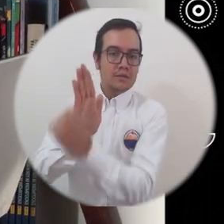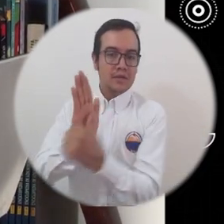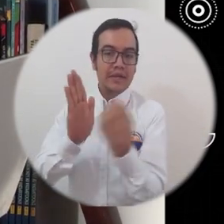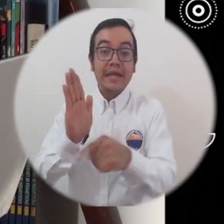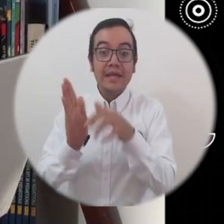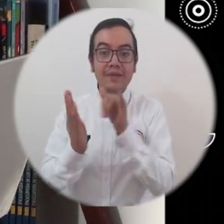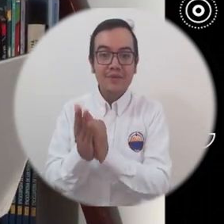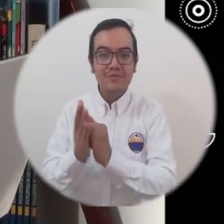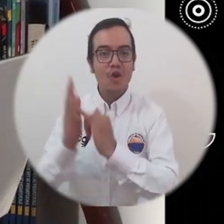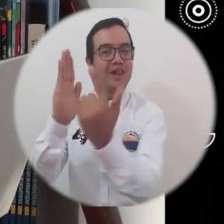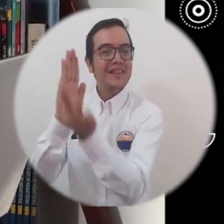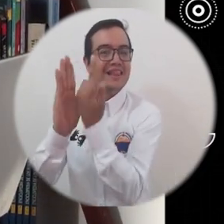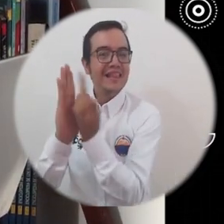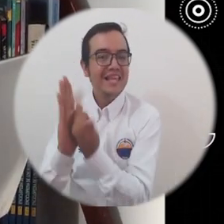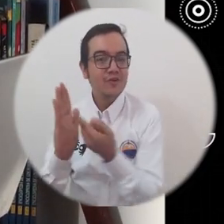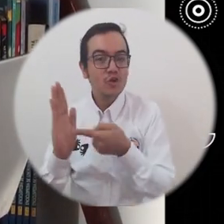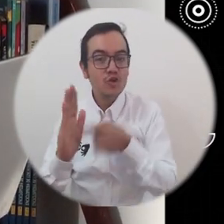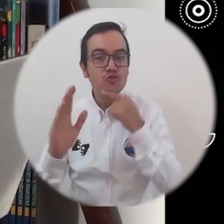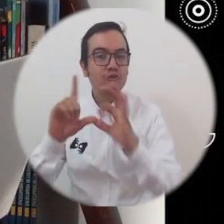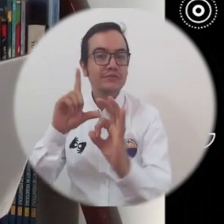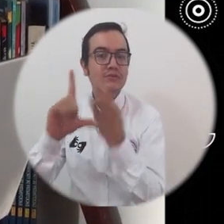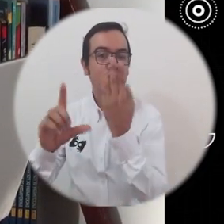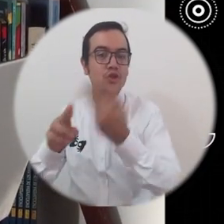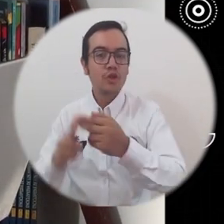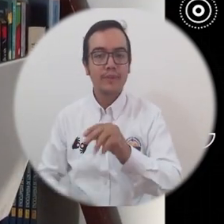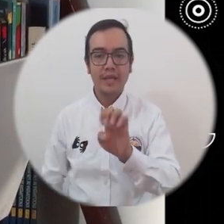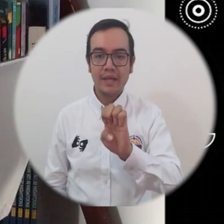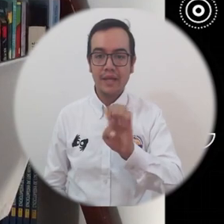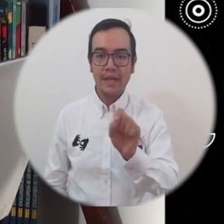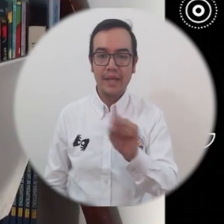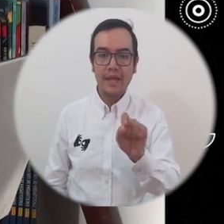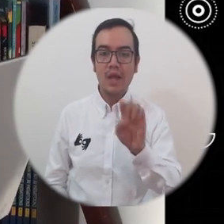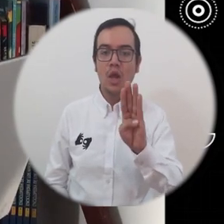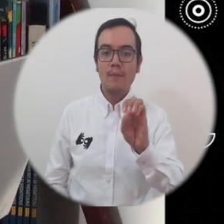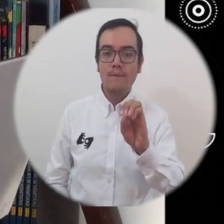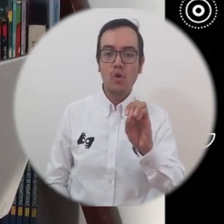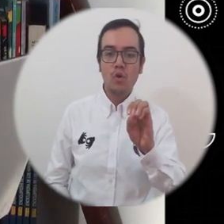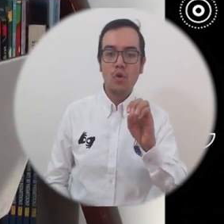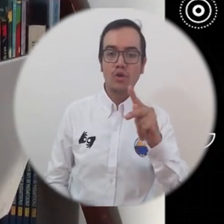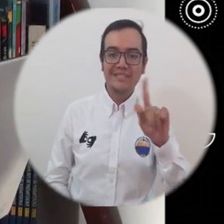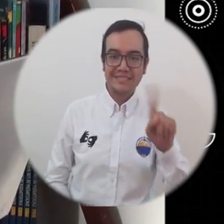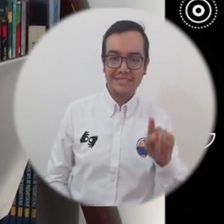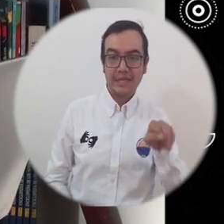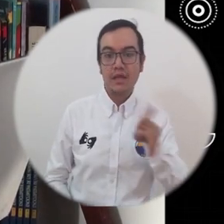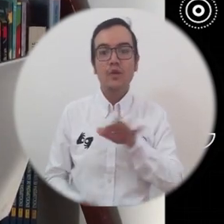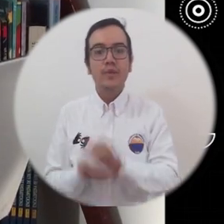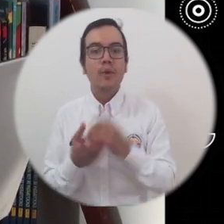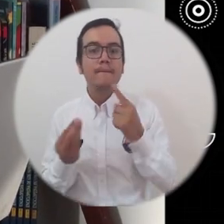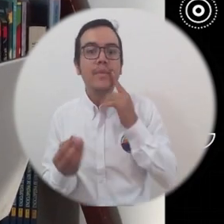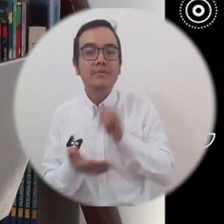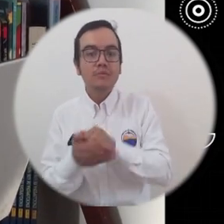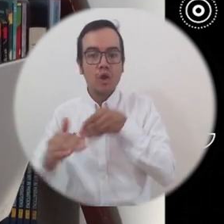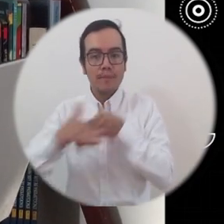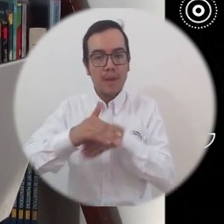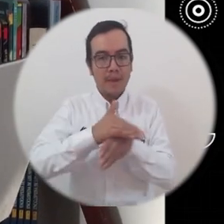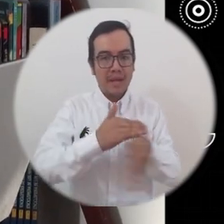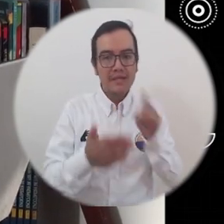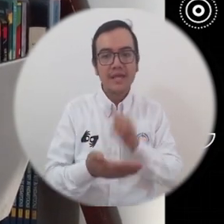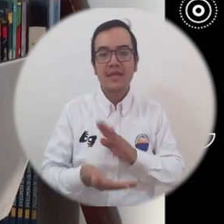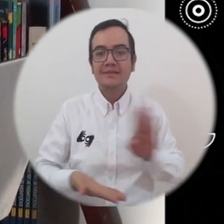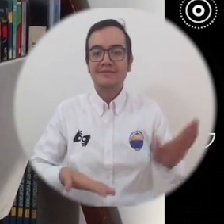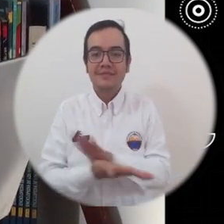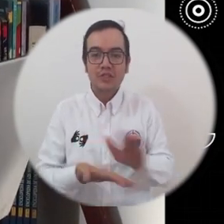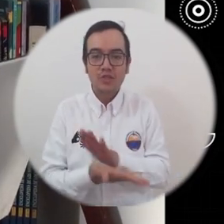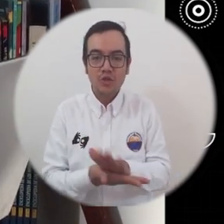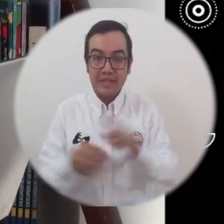la universidad ha liberado su catálogo de libros electrónicos o e-books para que la comunidad universitaria tenga acceso gratuito